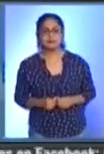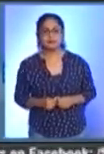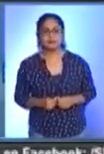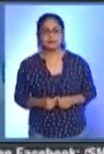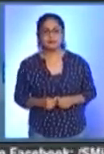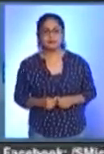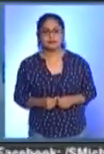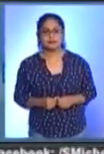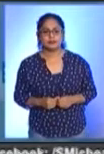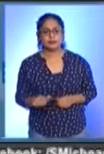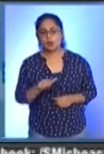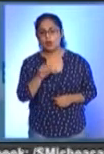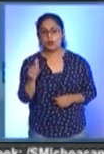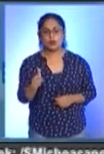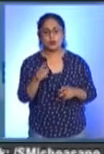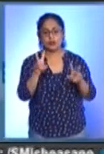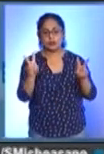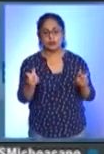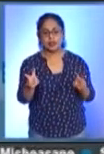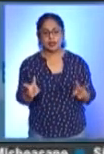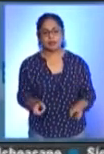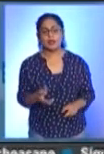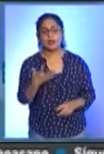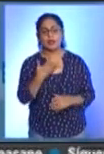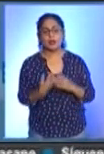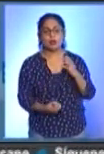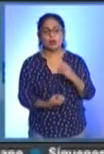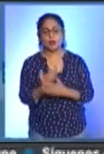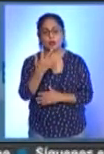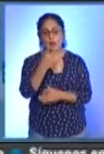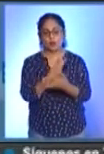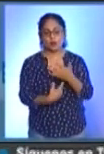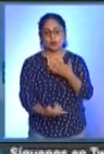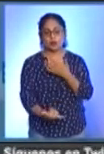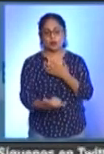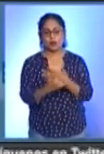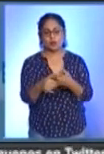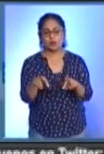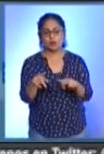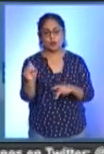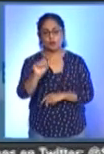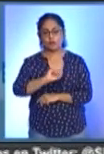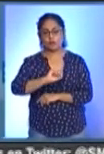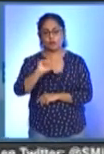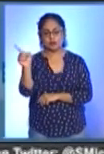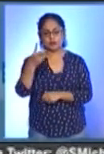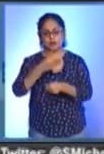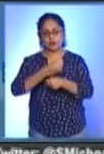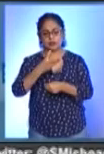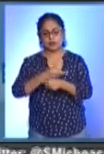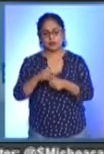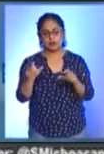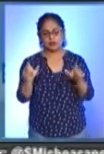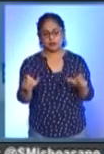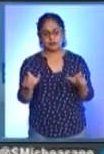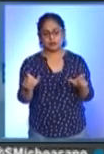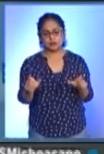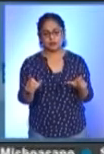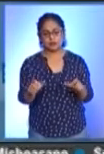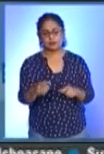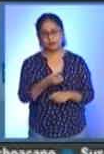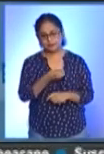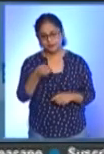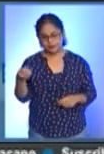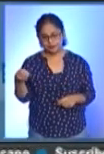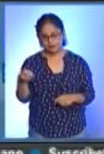Y en otro tema surge nuevo proyecto del fútbol profesional de tercera división. Aquí todos